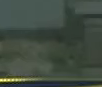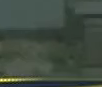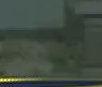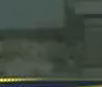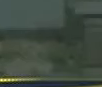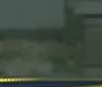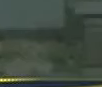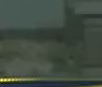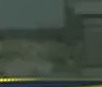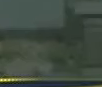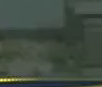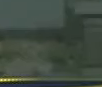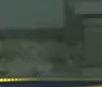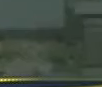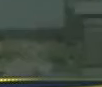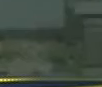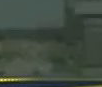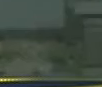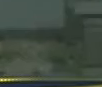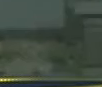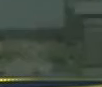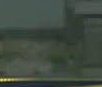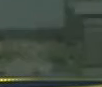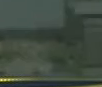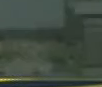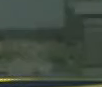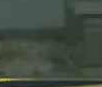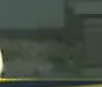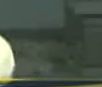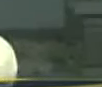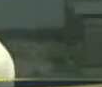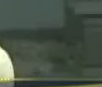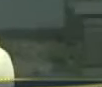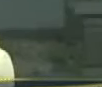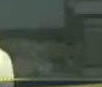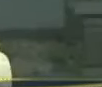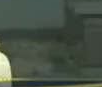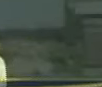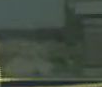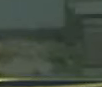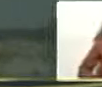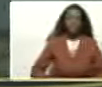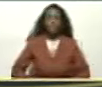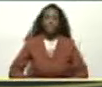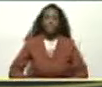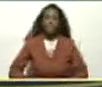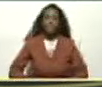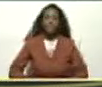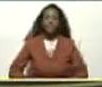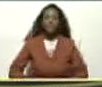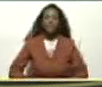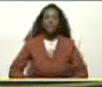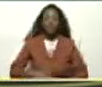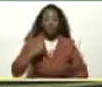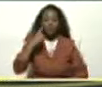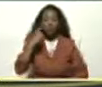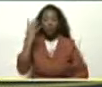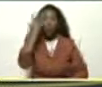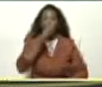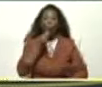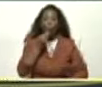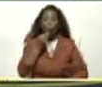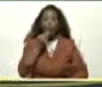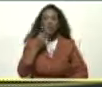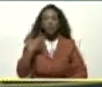Me crié completico ahí Y La muchachada Yo aprendí A patinar A montar